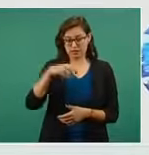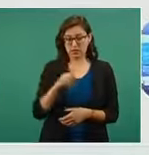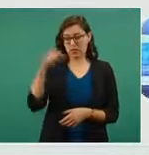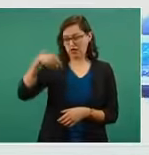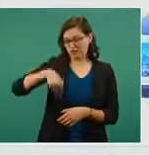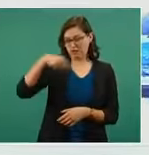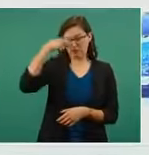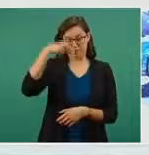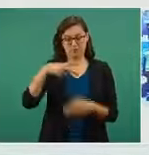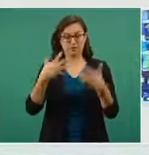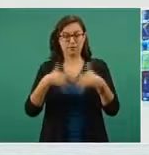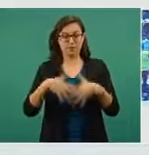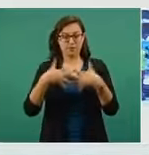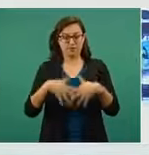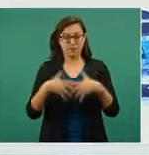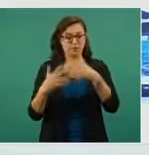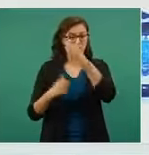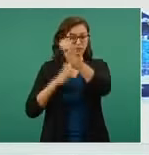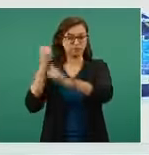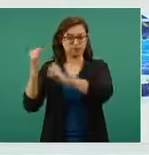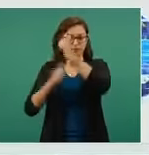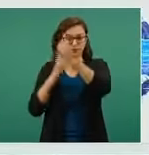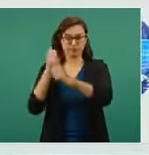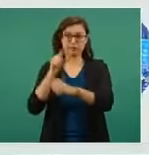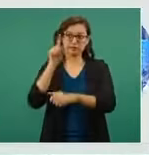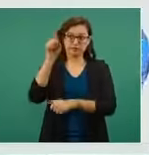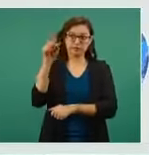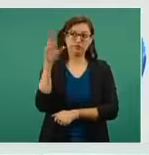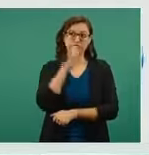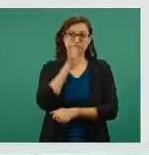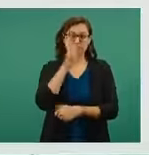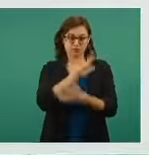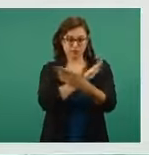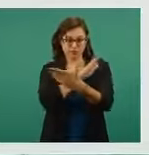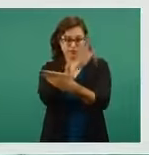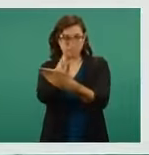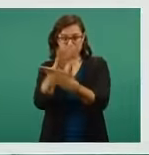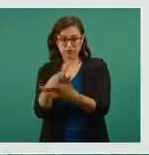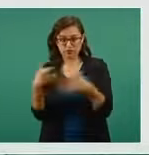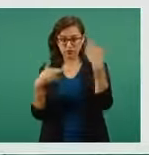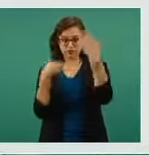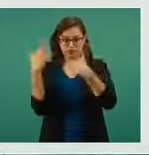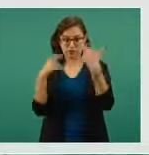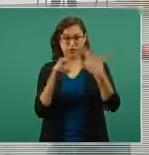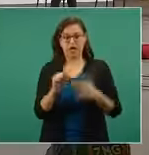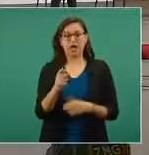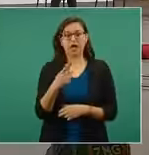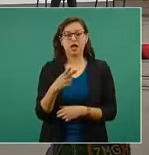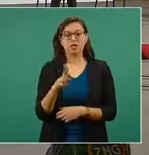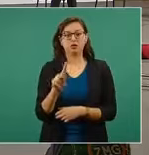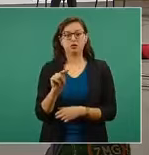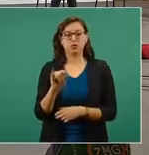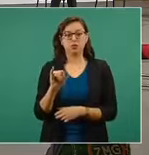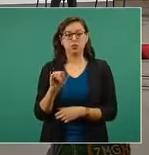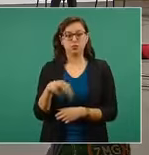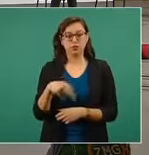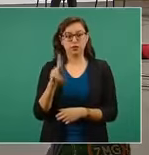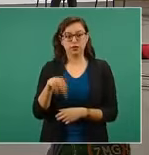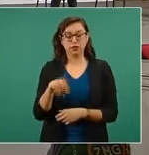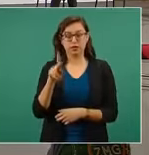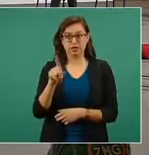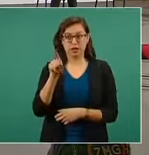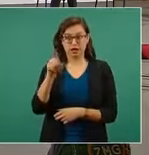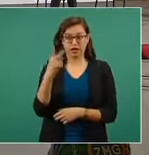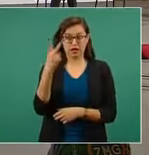abril se hizo la visita a Moscú recientemente para lo de Sputnik, ahora está el doctor Centeno, director de